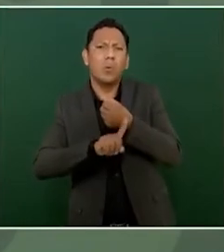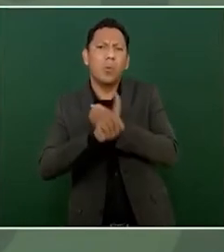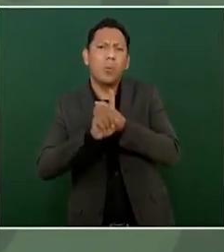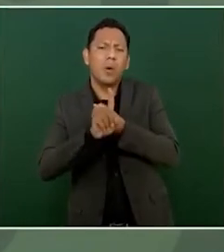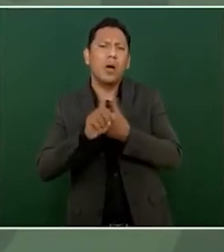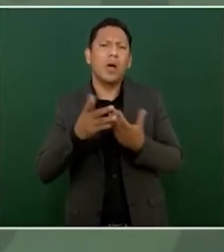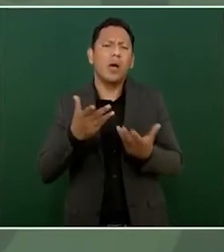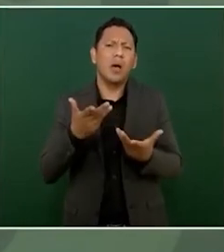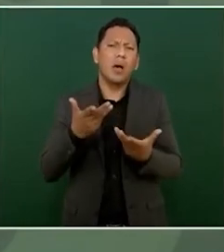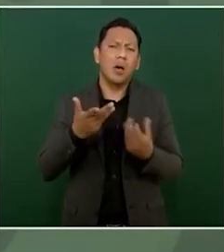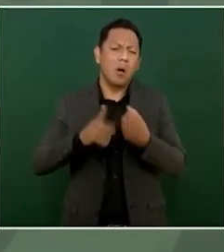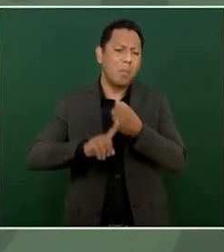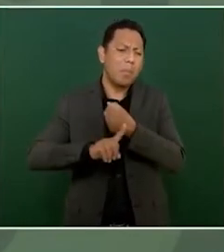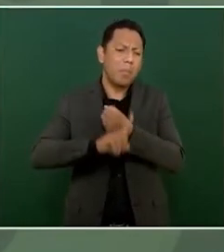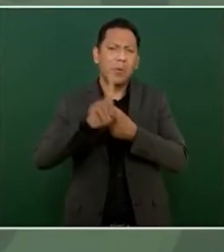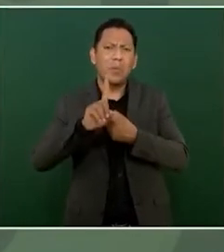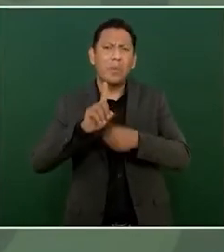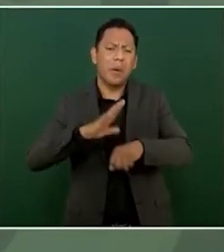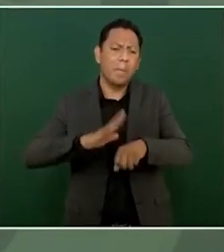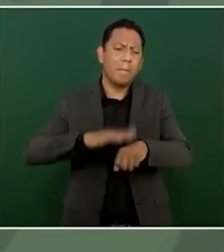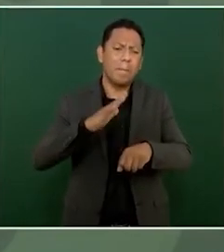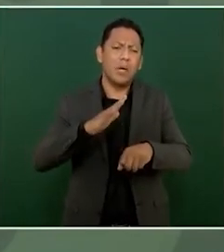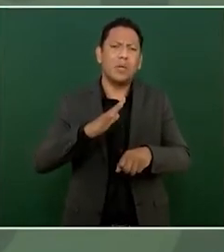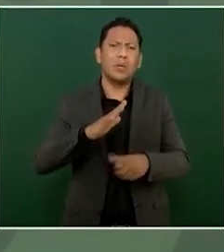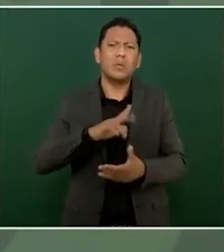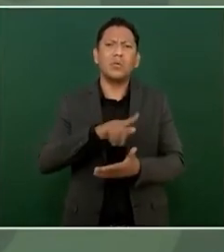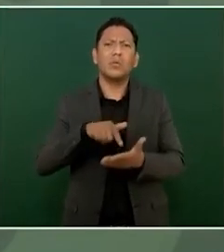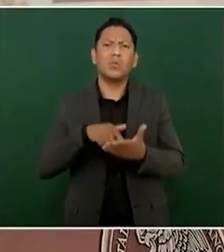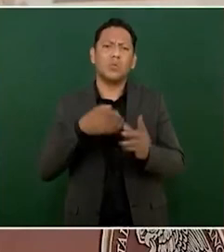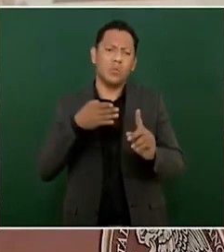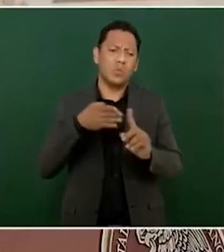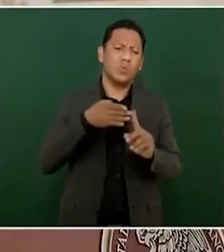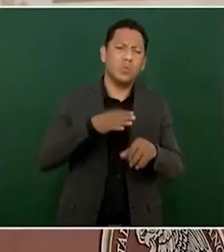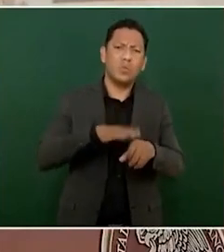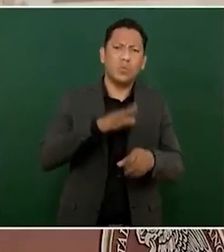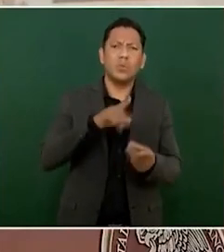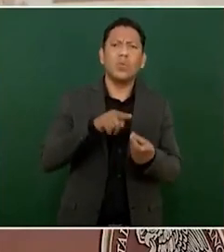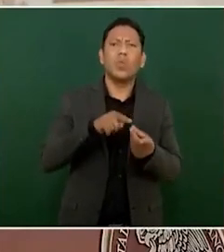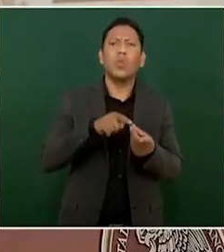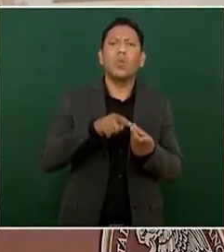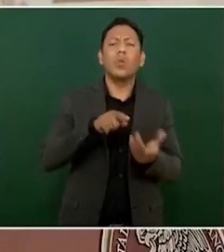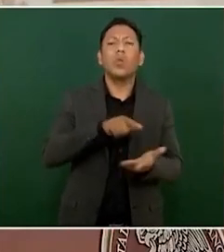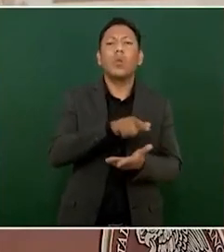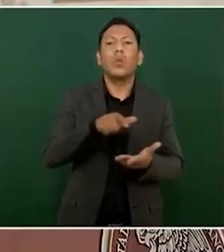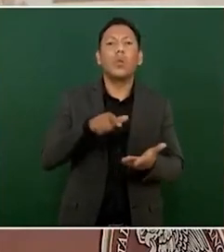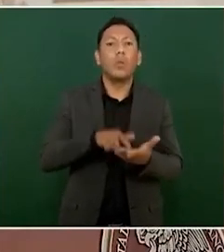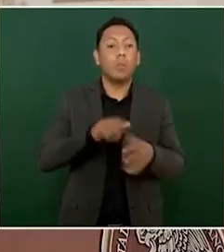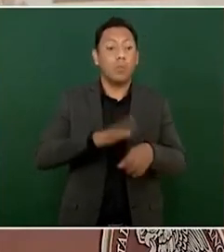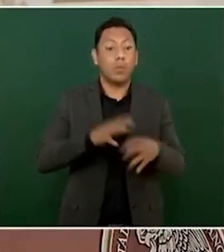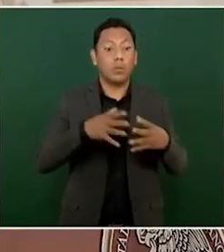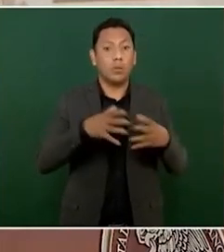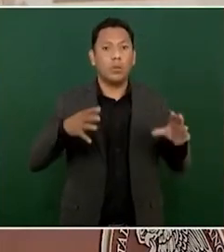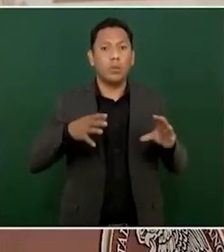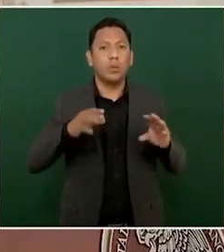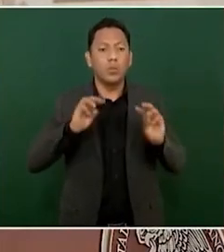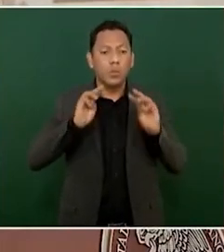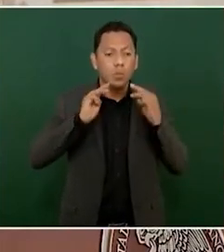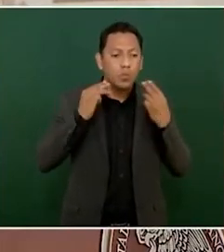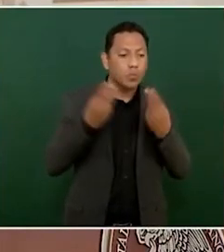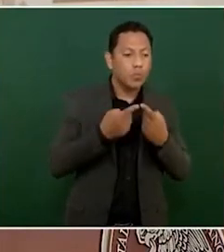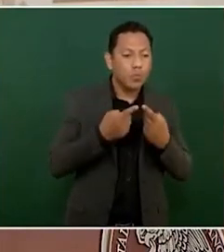En donde hay más delincuencia organizada,